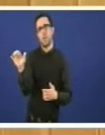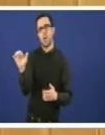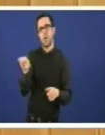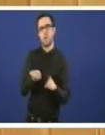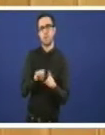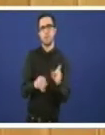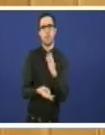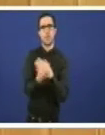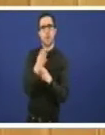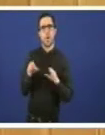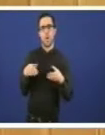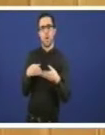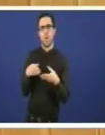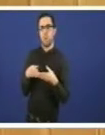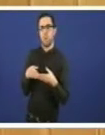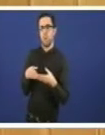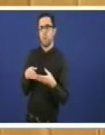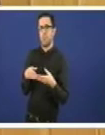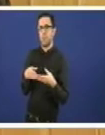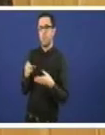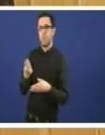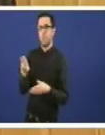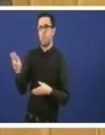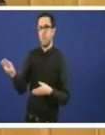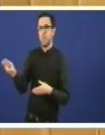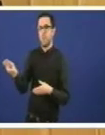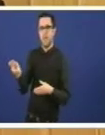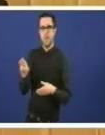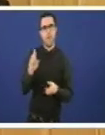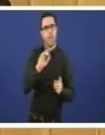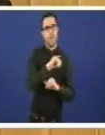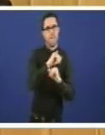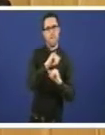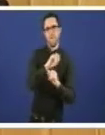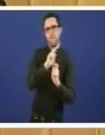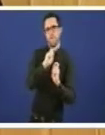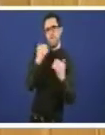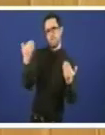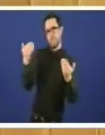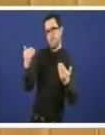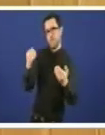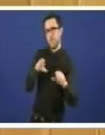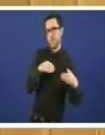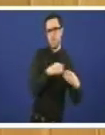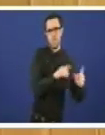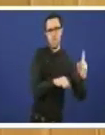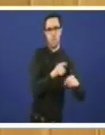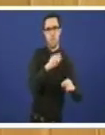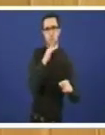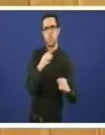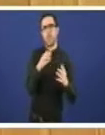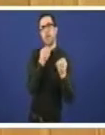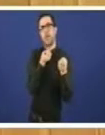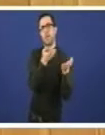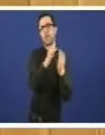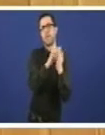un diputado do Partido Popular Español felicitado polo bloque nacionalista galego pola brillantez do informe e aprobado co voto